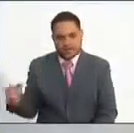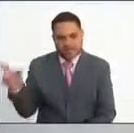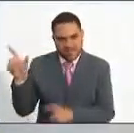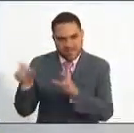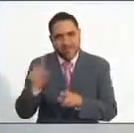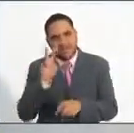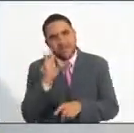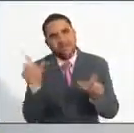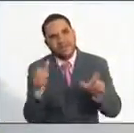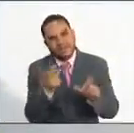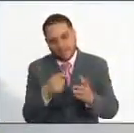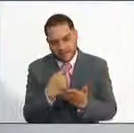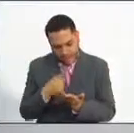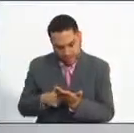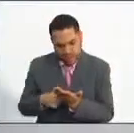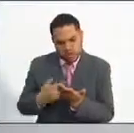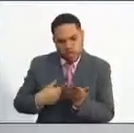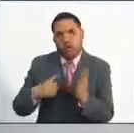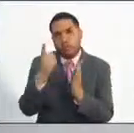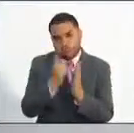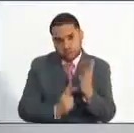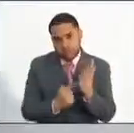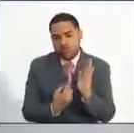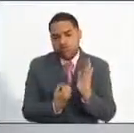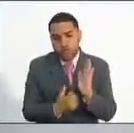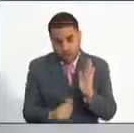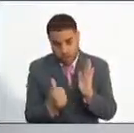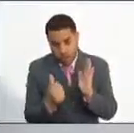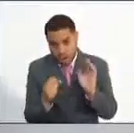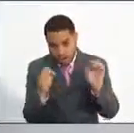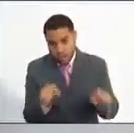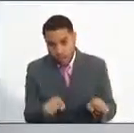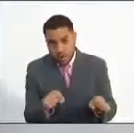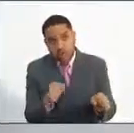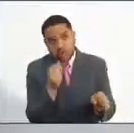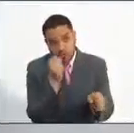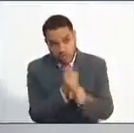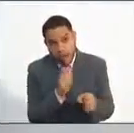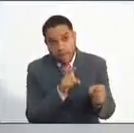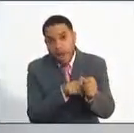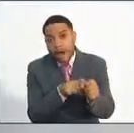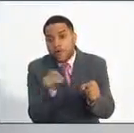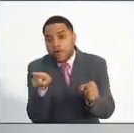la posición 10 de la lista de elegibles. ¿Puedo aspirar a un empleo similar en otra entidad?